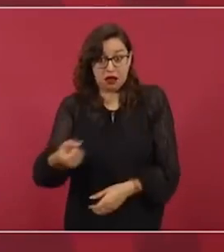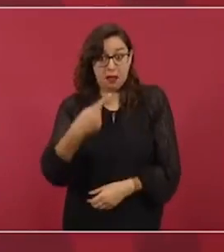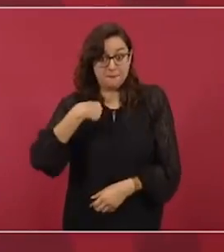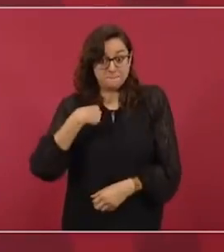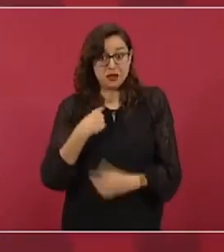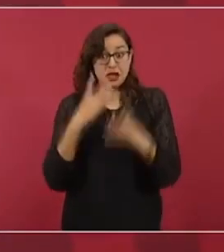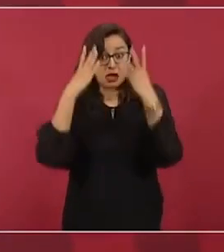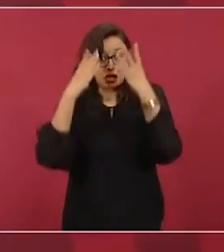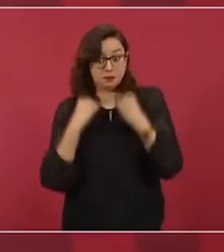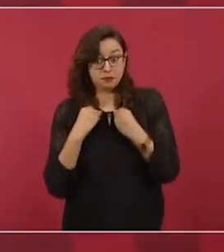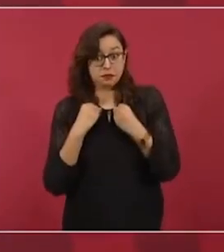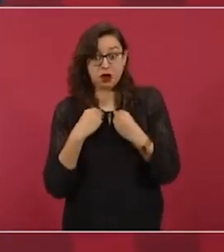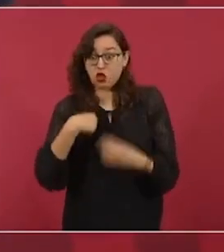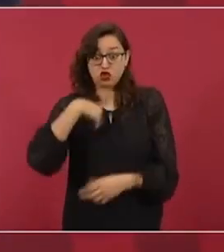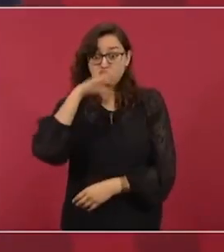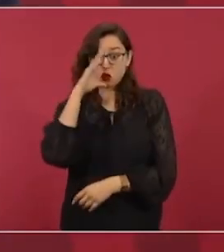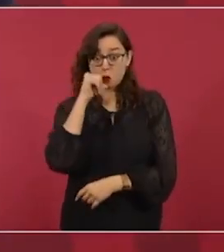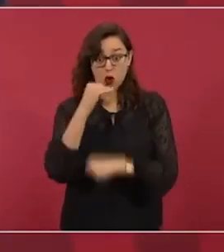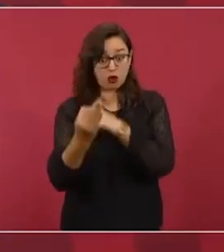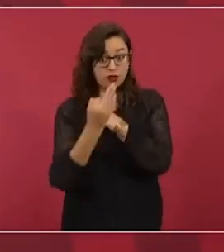en estado de indefensión